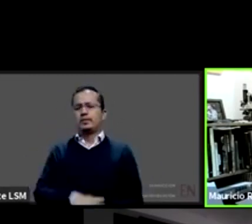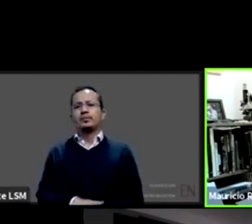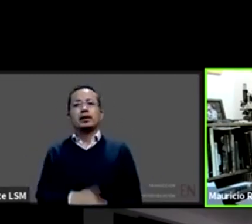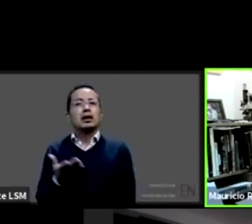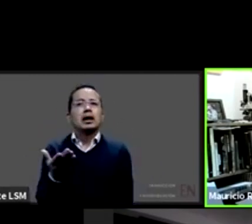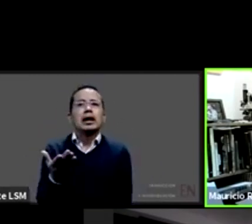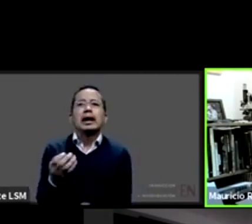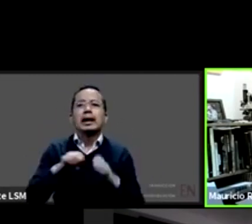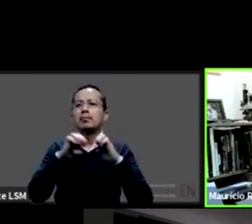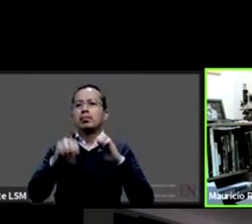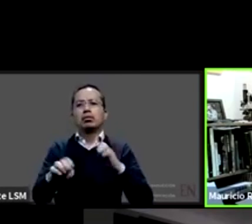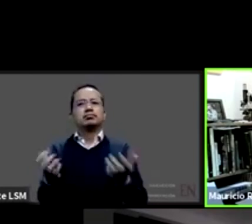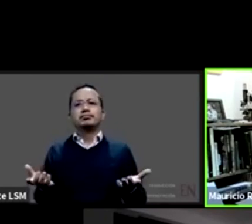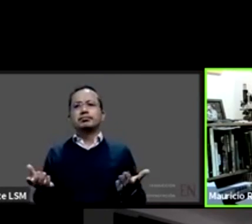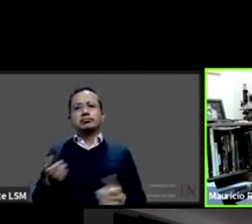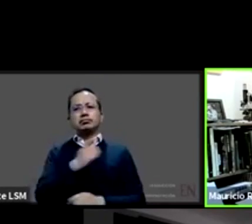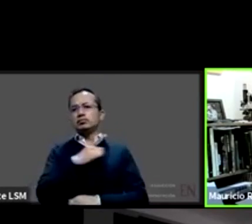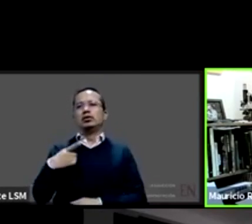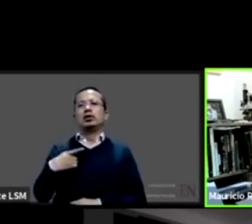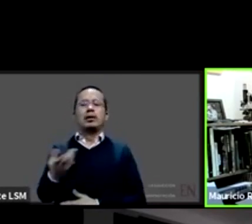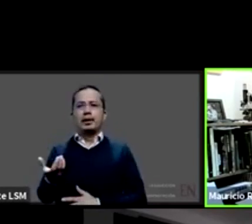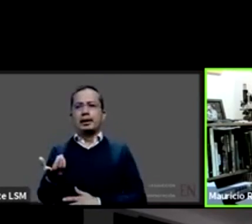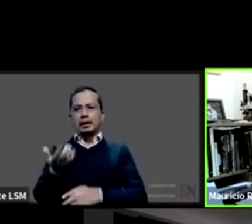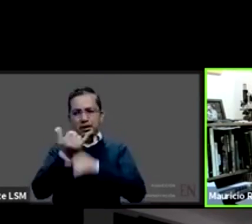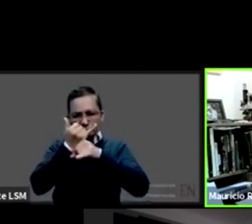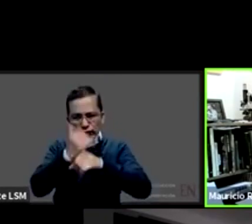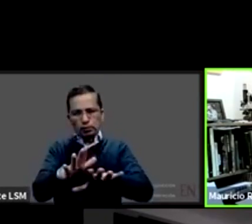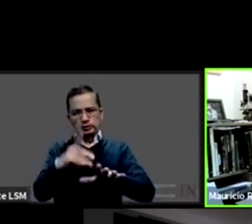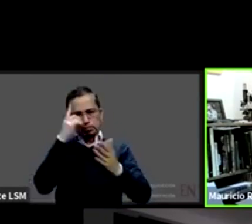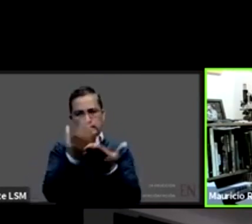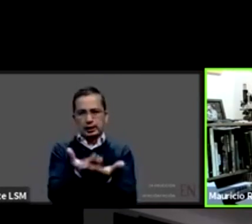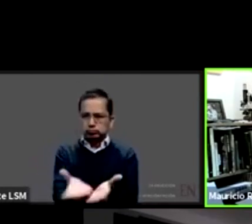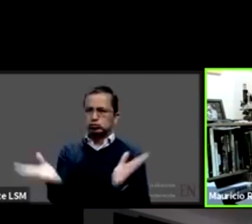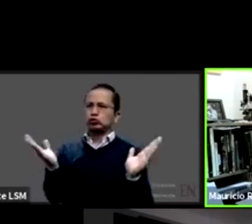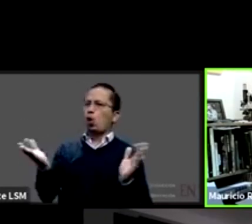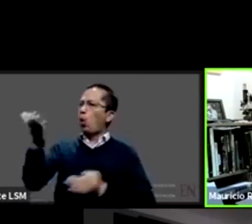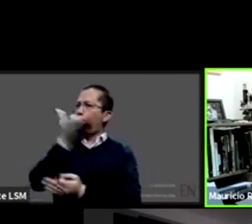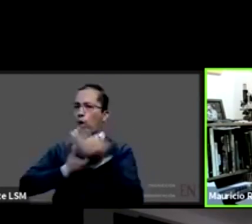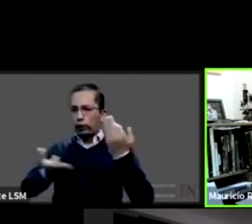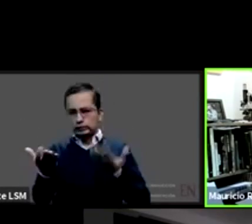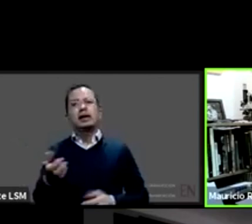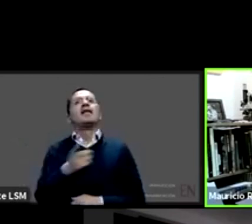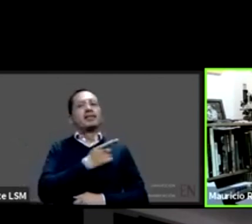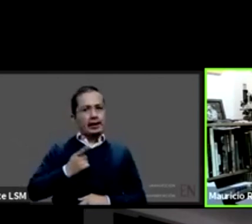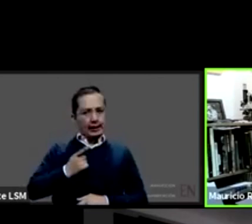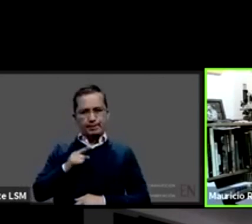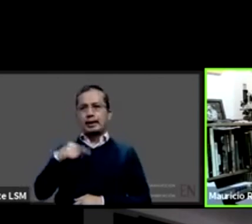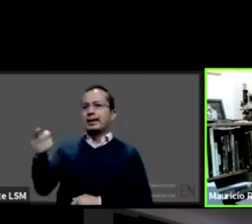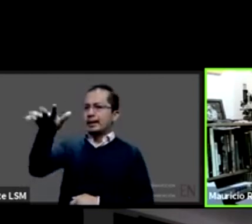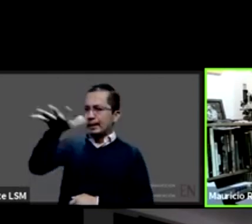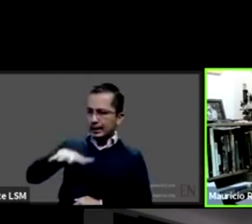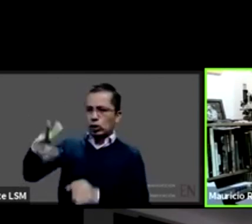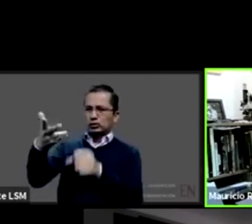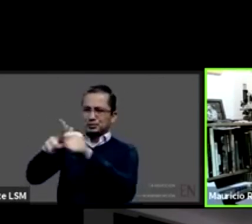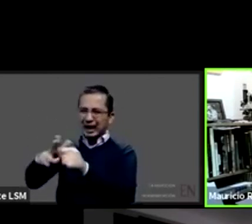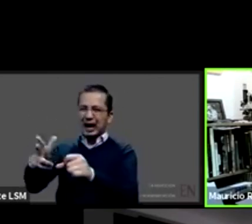información accesible tiene que haber capacitación capacitación adecuada para el personal de salud